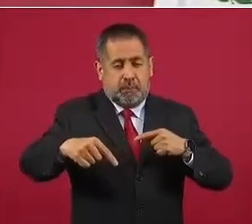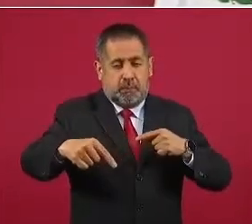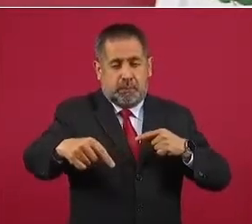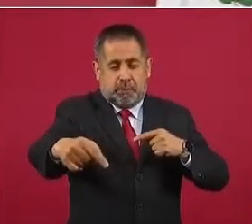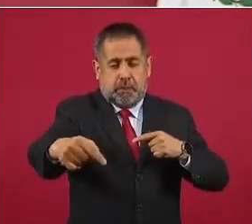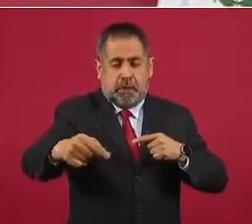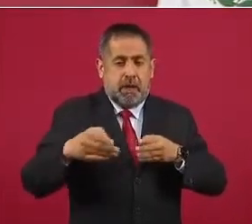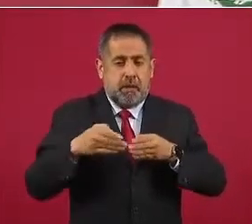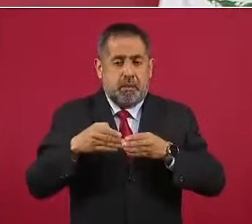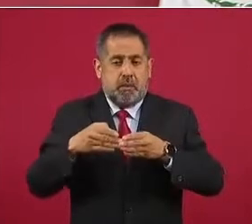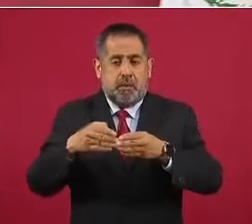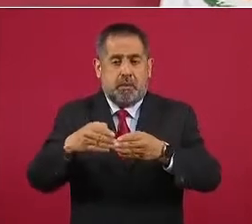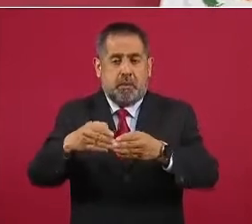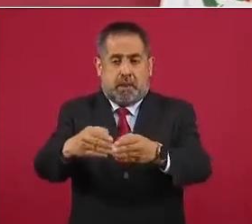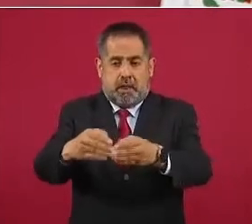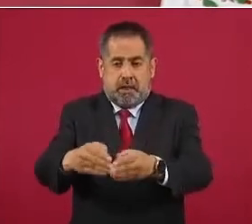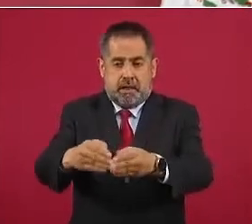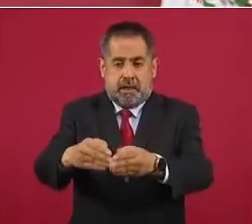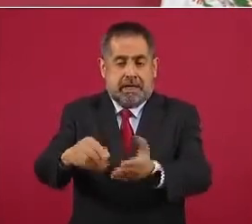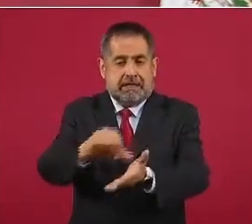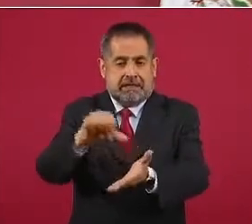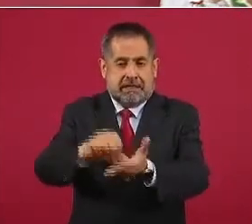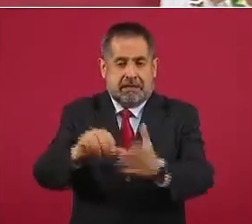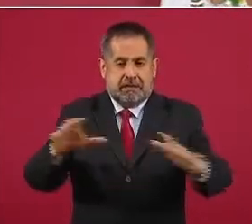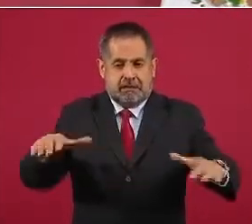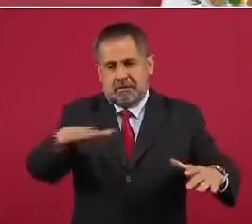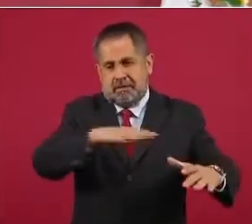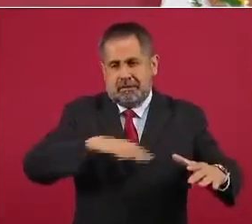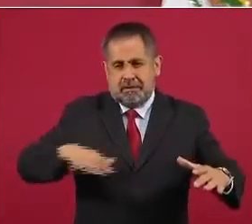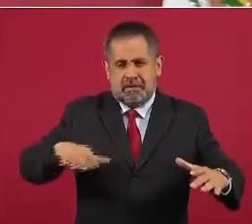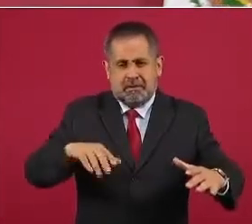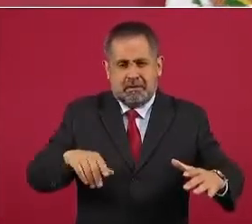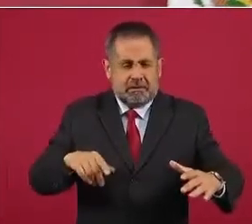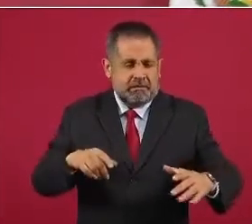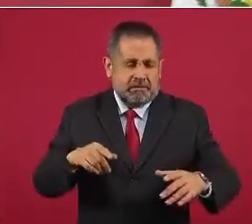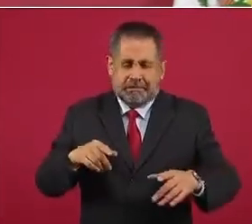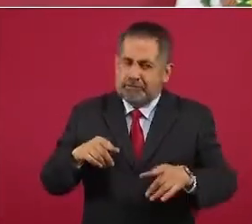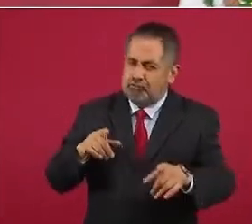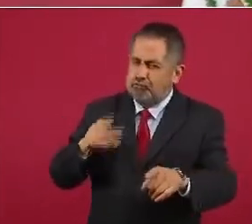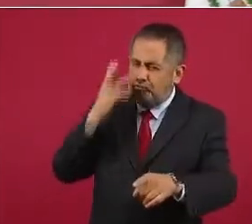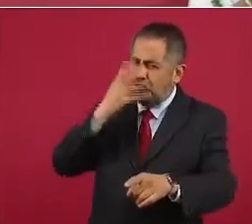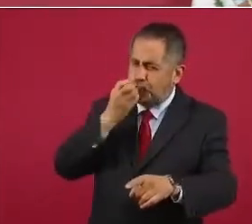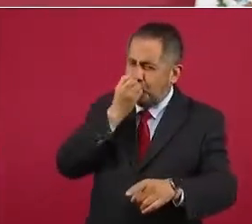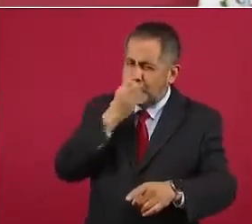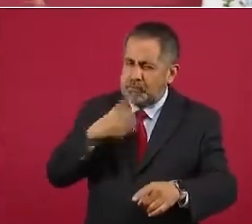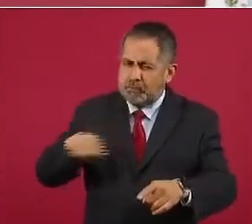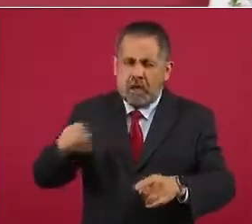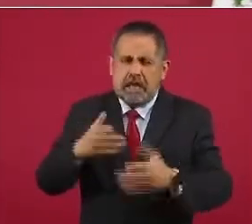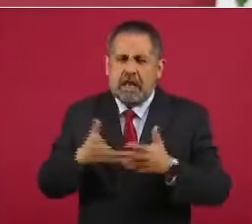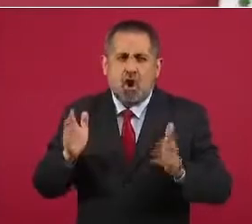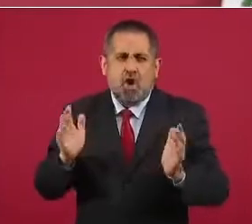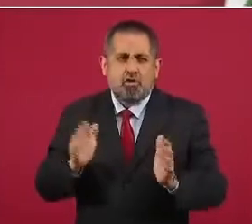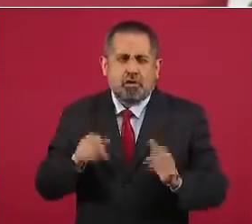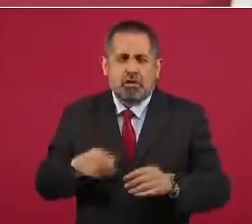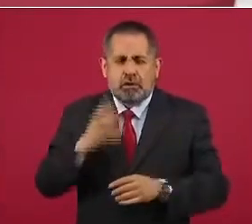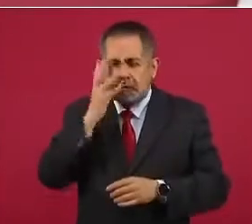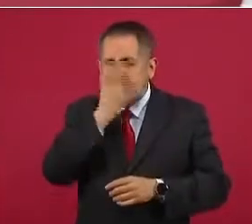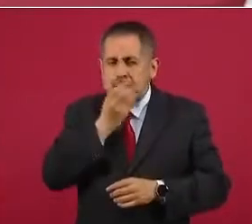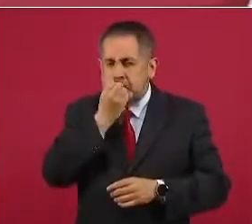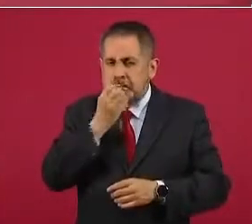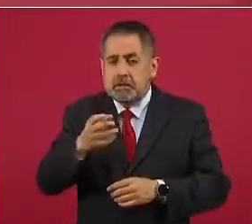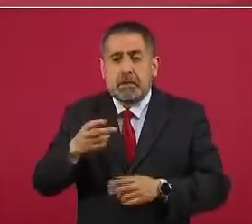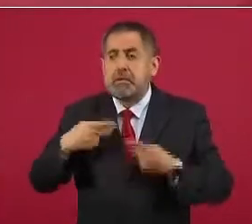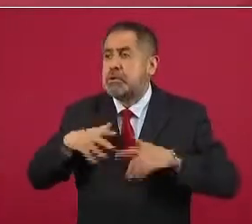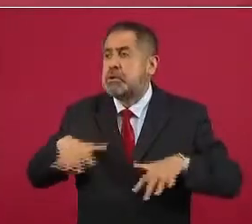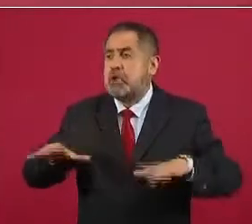que es, dicho sea de paso, muy bello, no muy grande, pero sí muy bello en medio de la